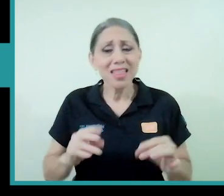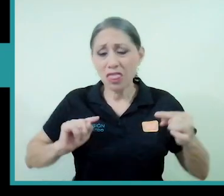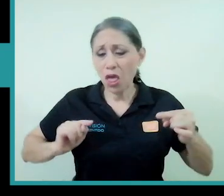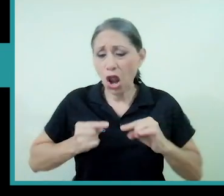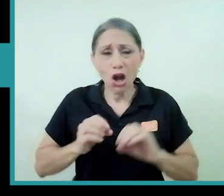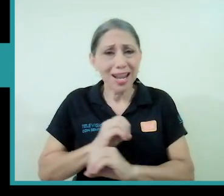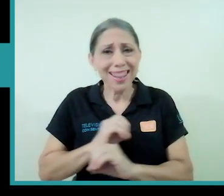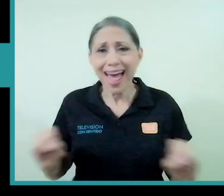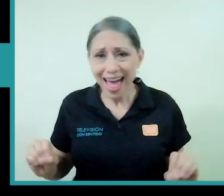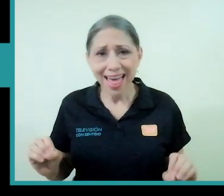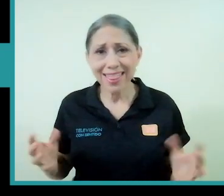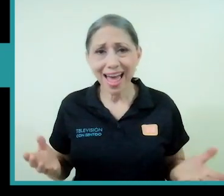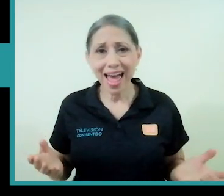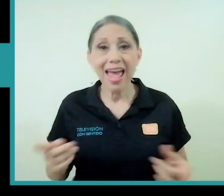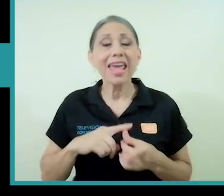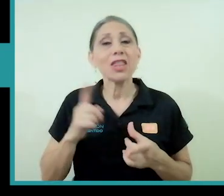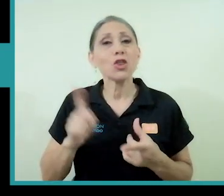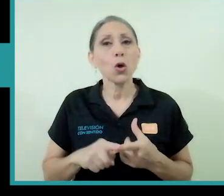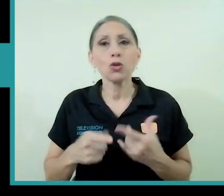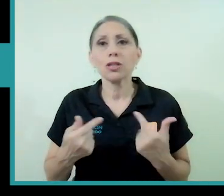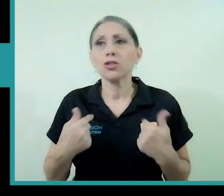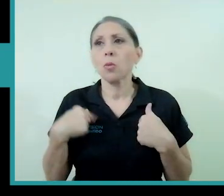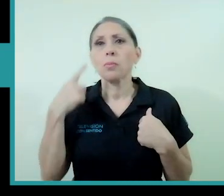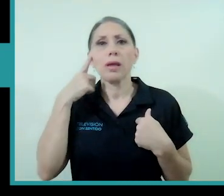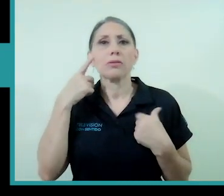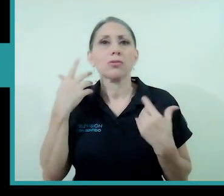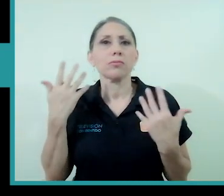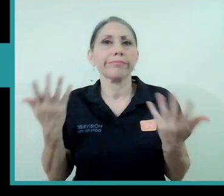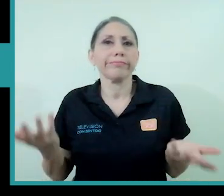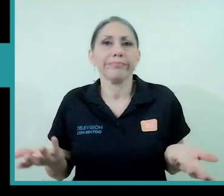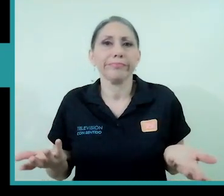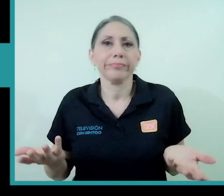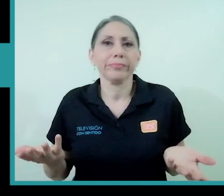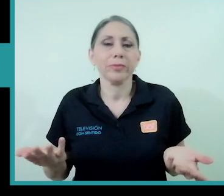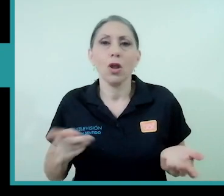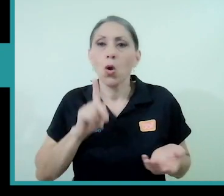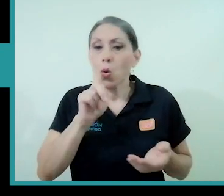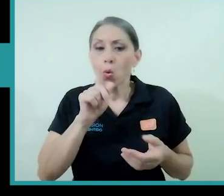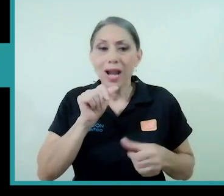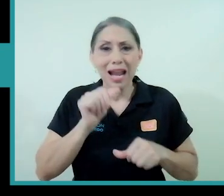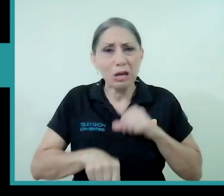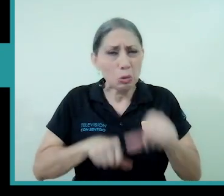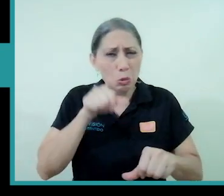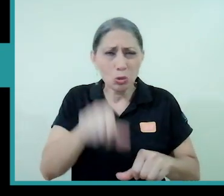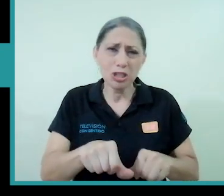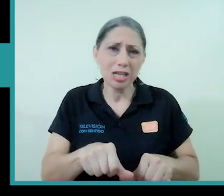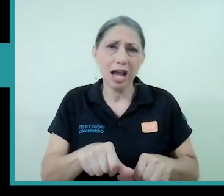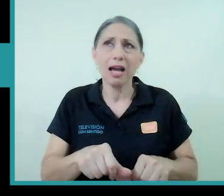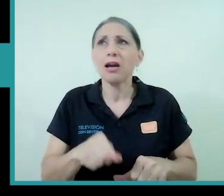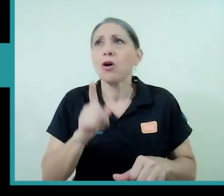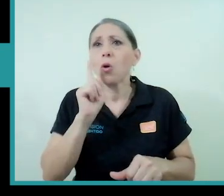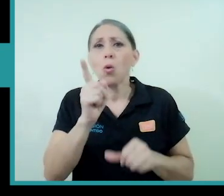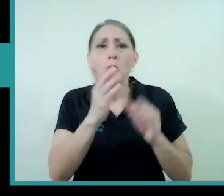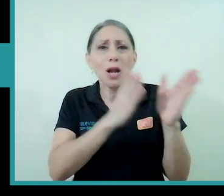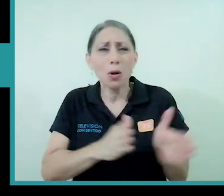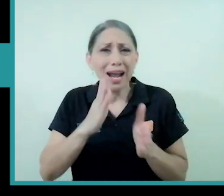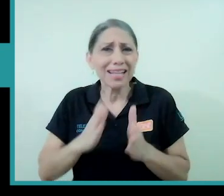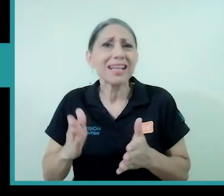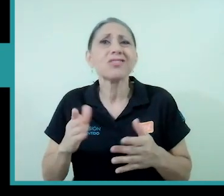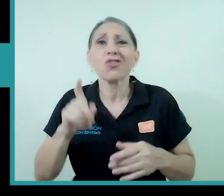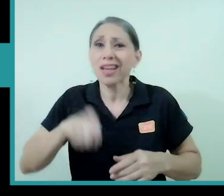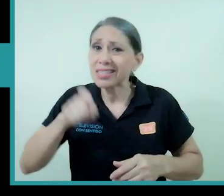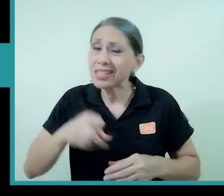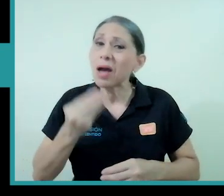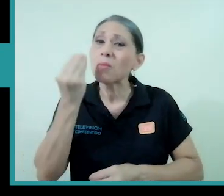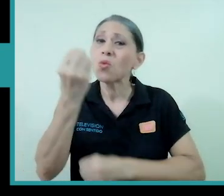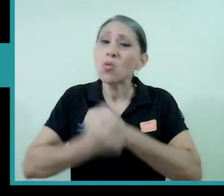yo cambio entonces una lucha o una organización que además se lleva muchos muchos años ya sabemos ¿verdad? las que estamos involucradas